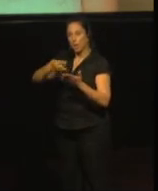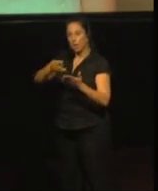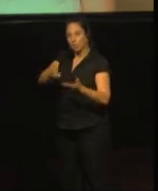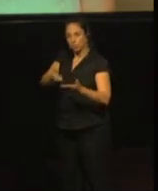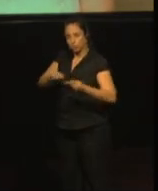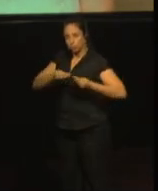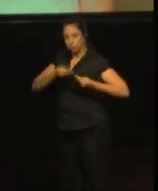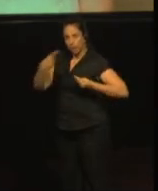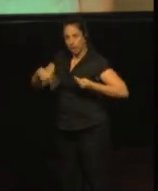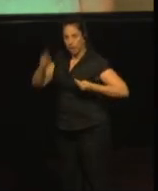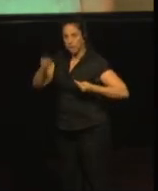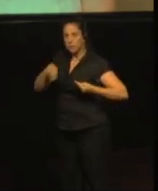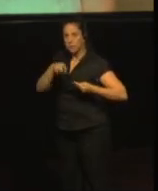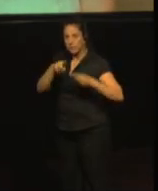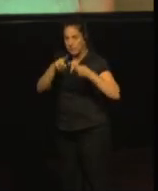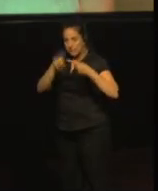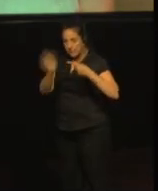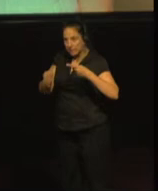no, no sé.